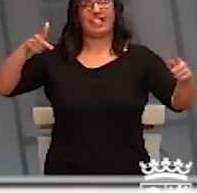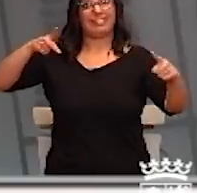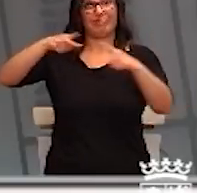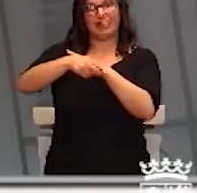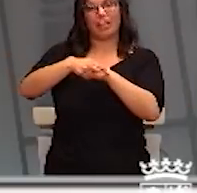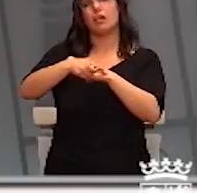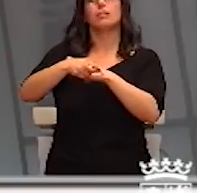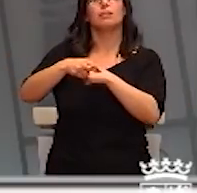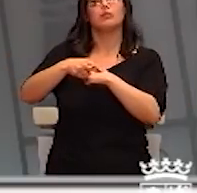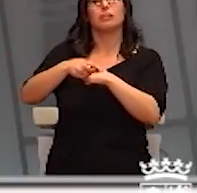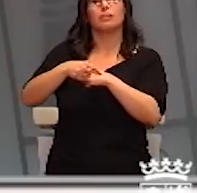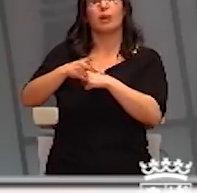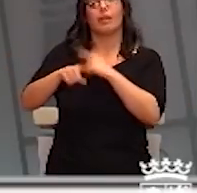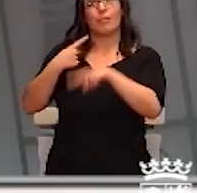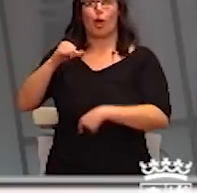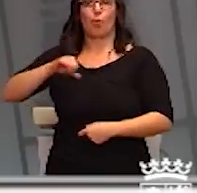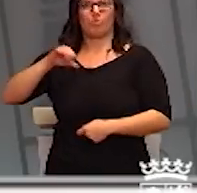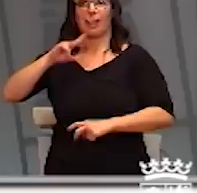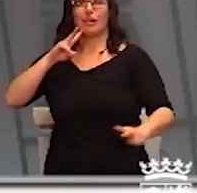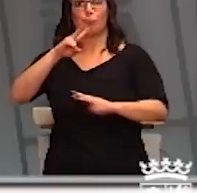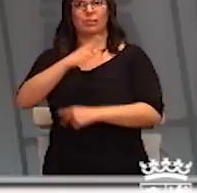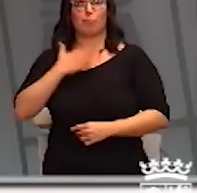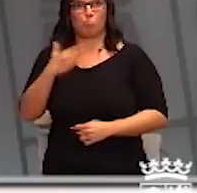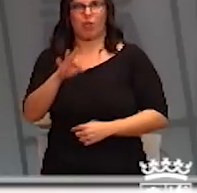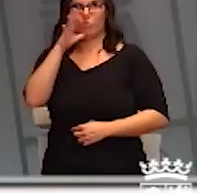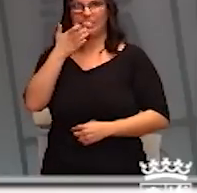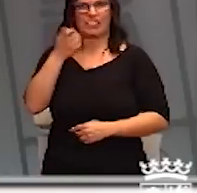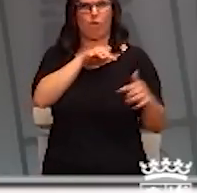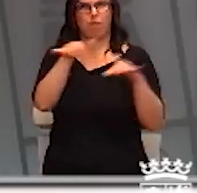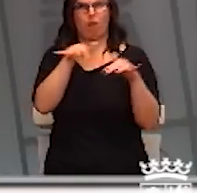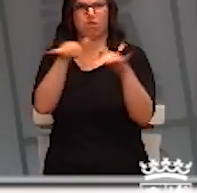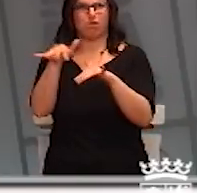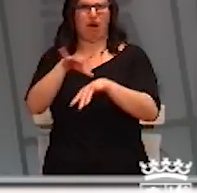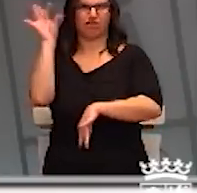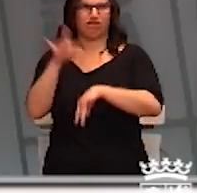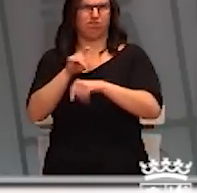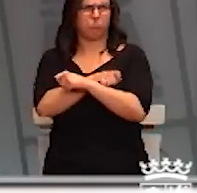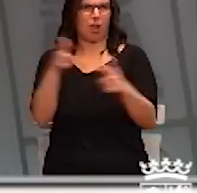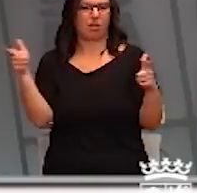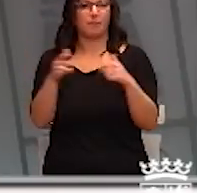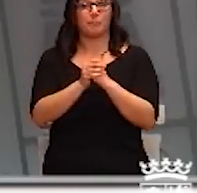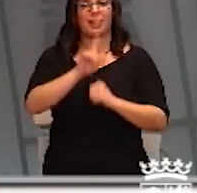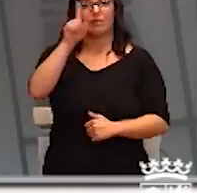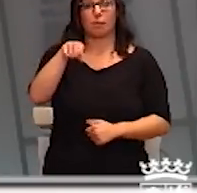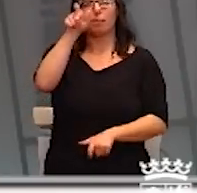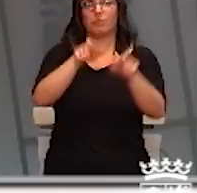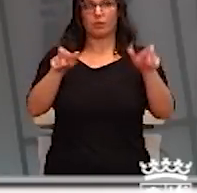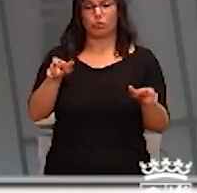sanitario pueda responder a la situación. Y, en segundo lugar, que las personas que suelen tener mayor